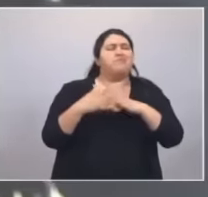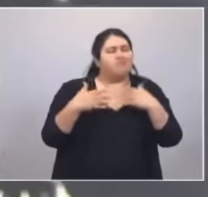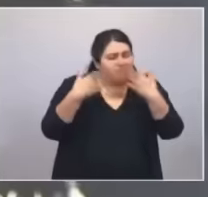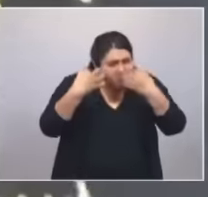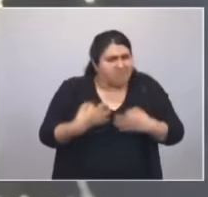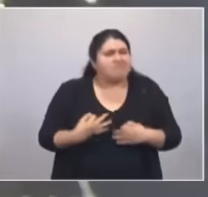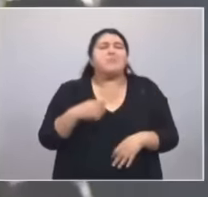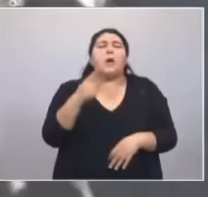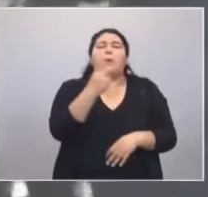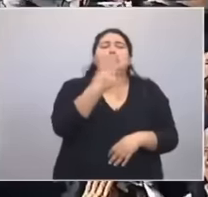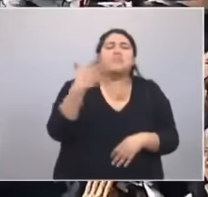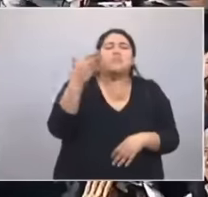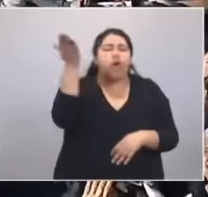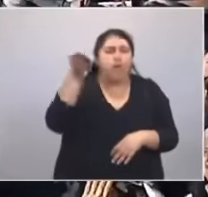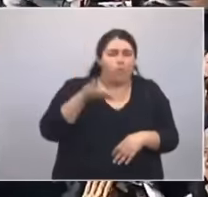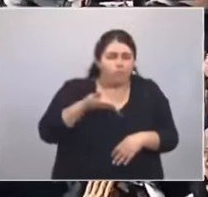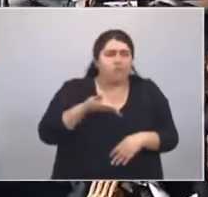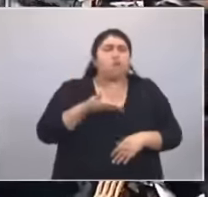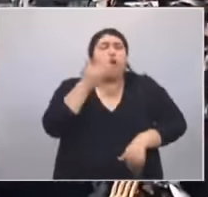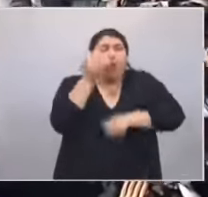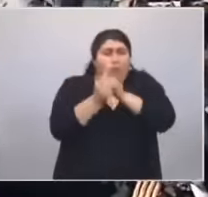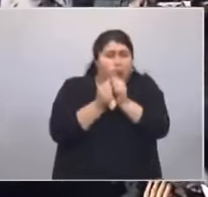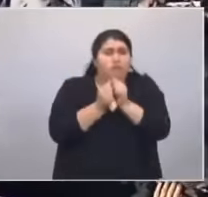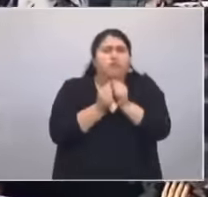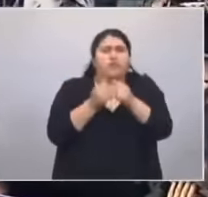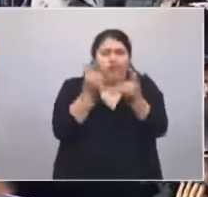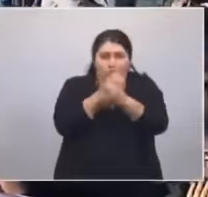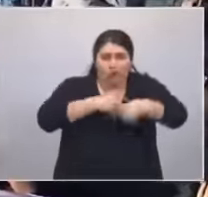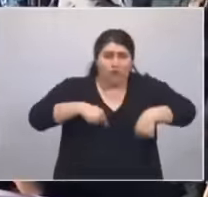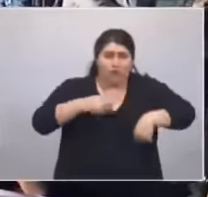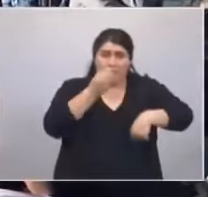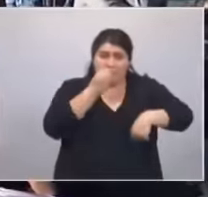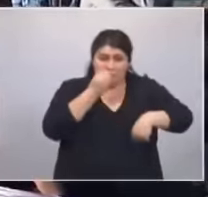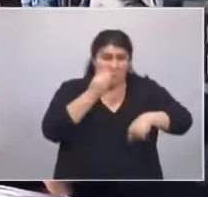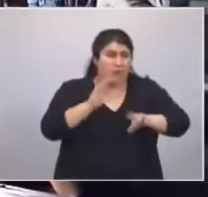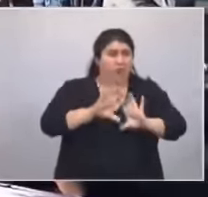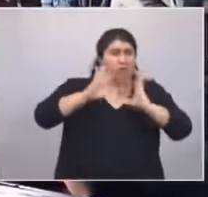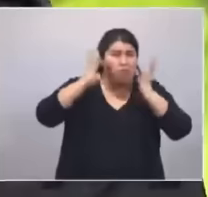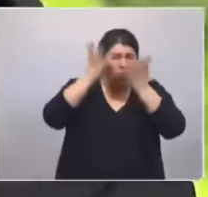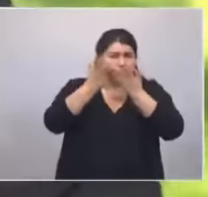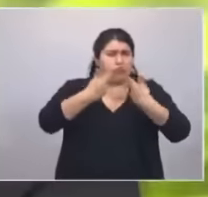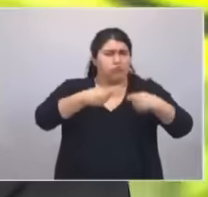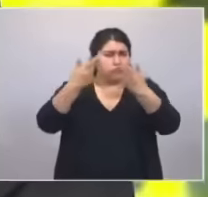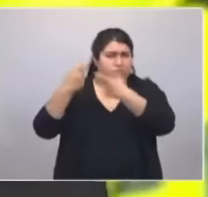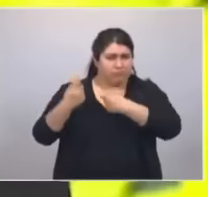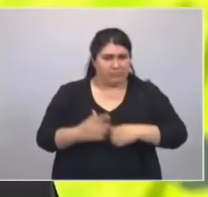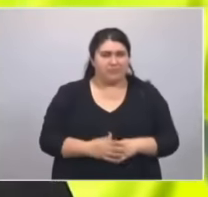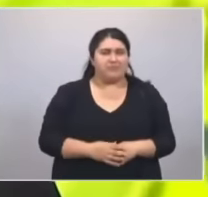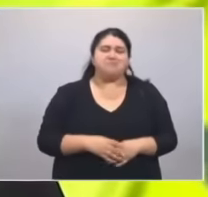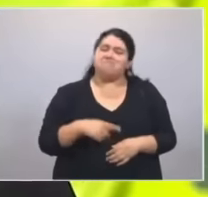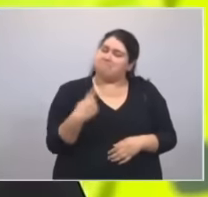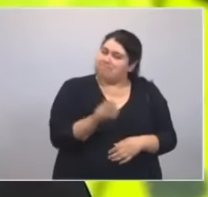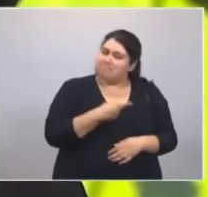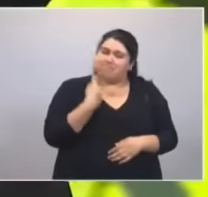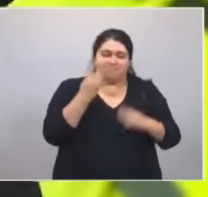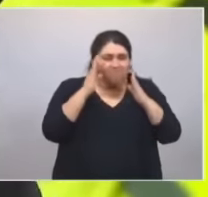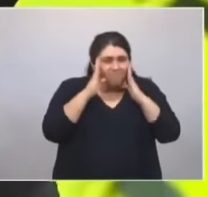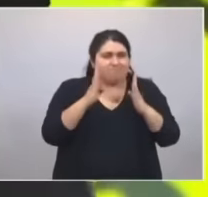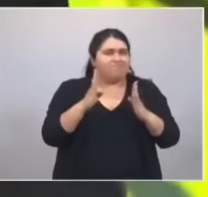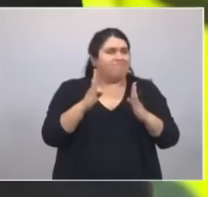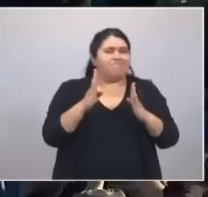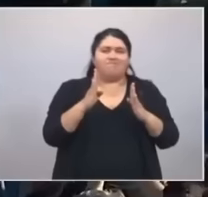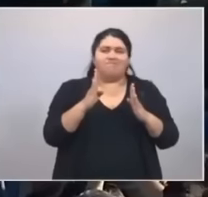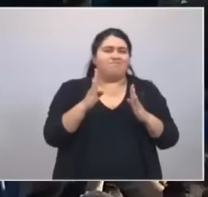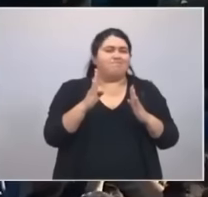25% de las proteínas que consume el mundo. Pero queremos que